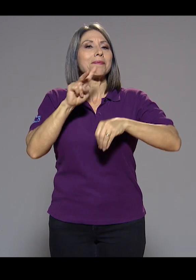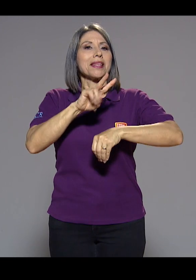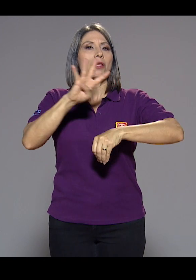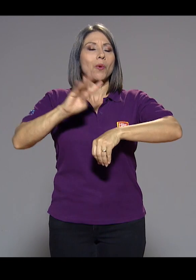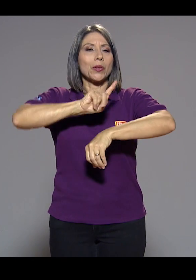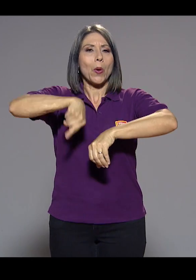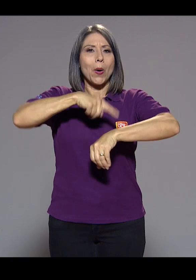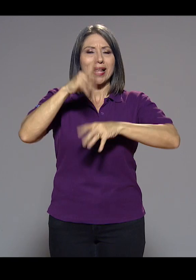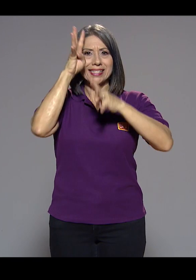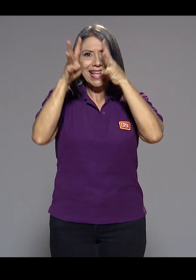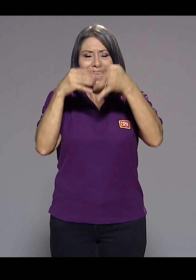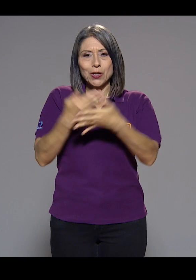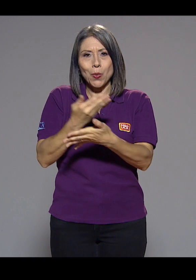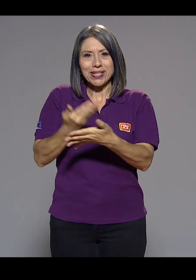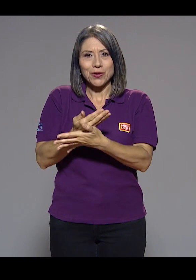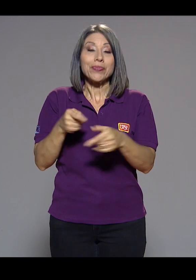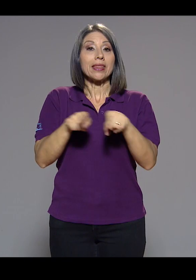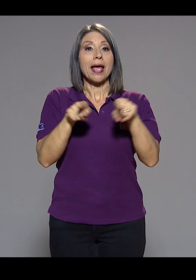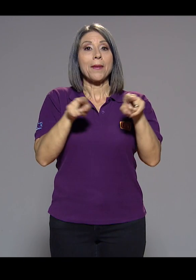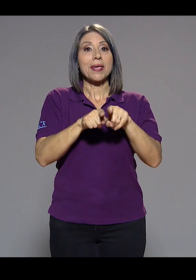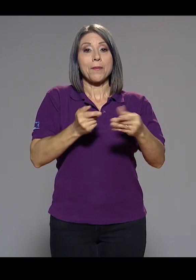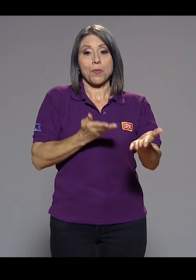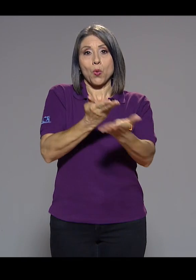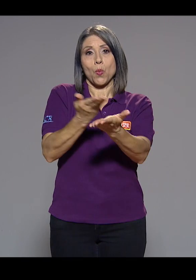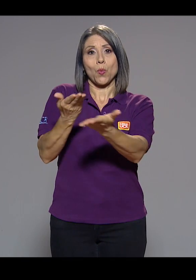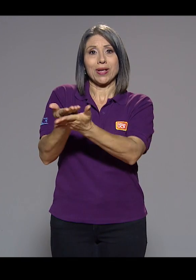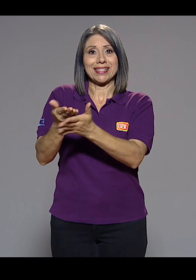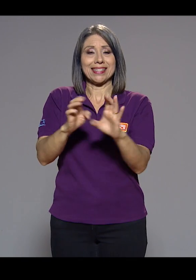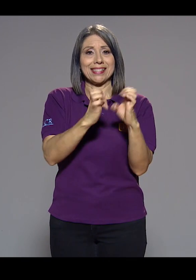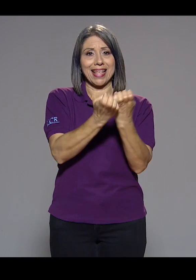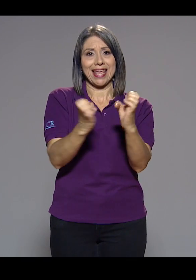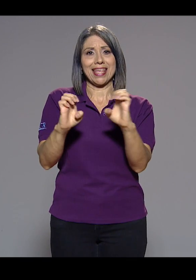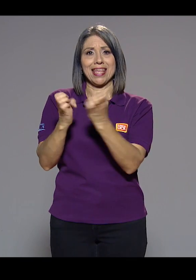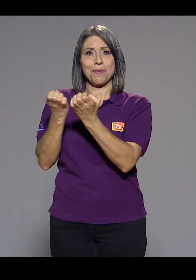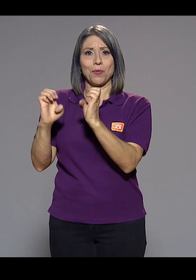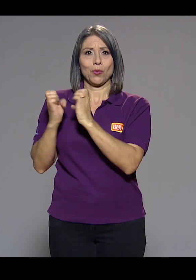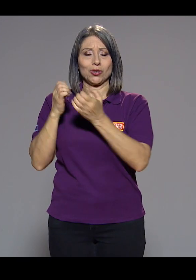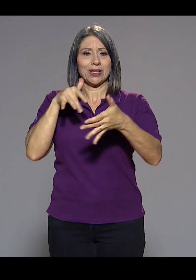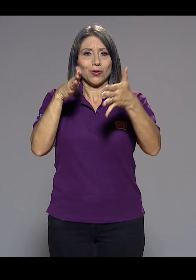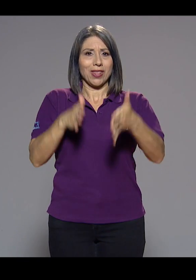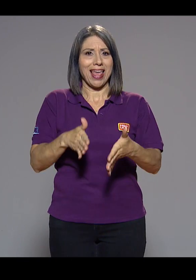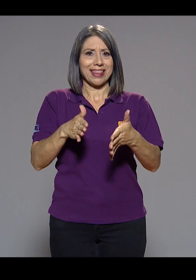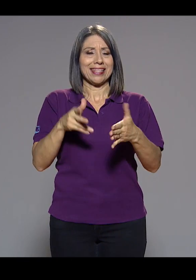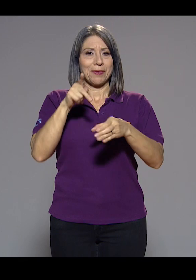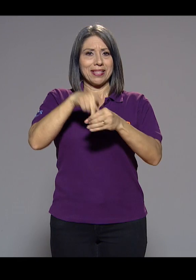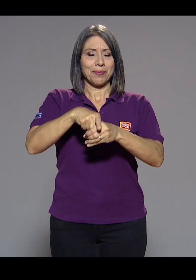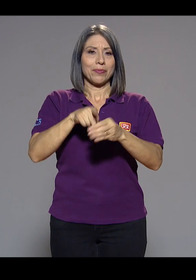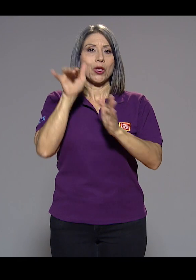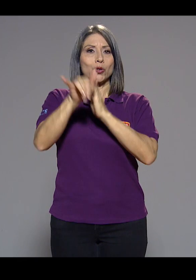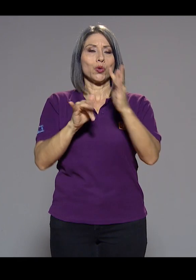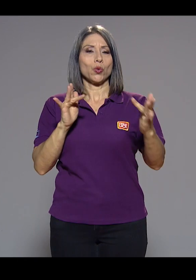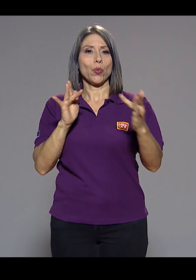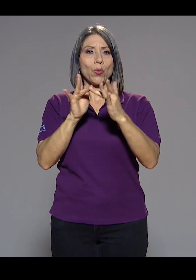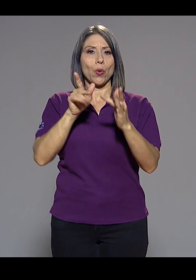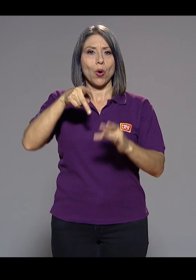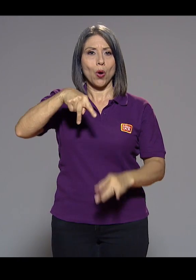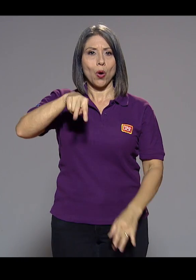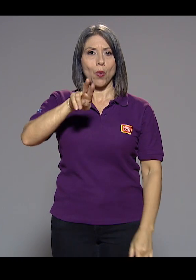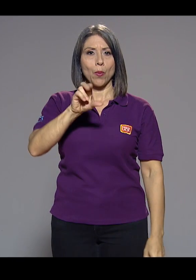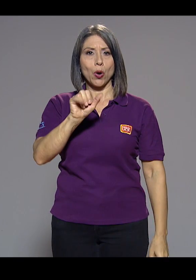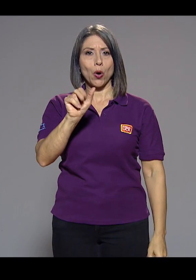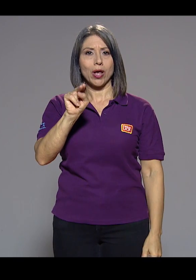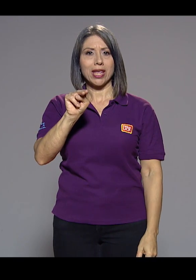la innovación y sobre las propuestas de los equipos de estudiantes participantes en el canal de YouTube PROINNOVA UCR.